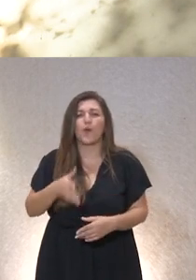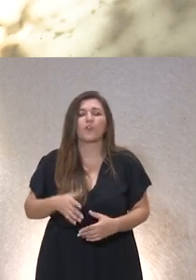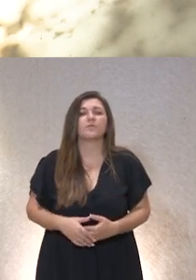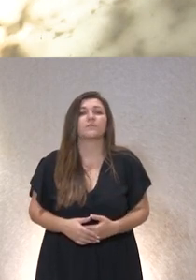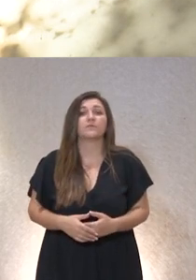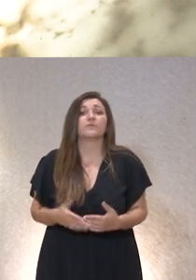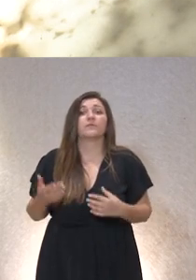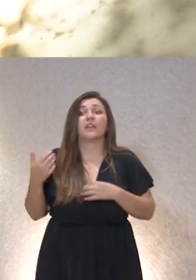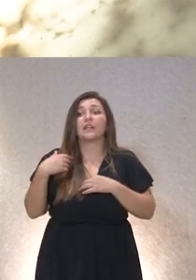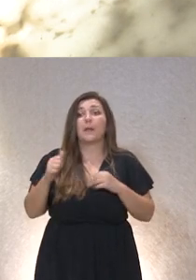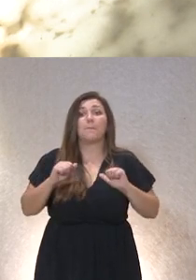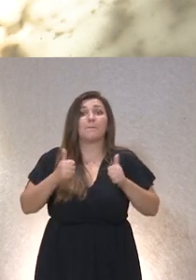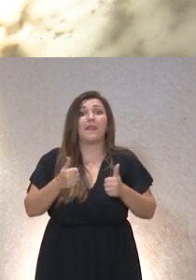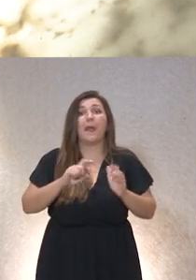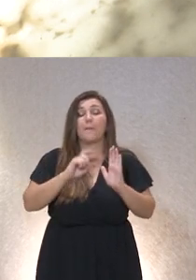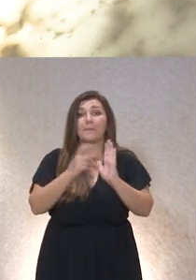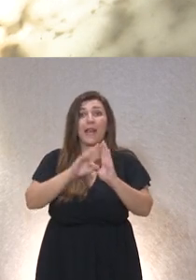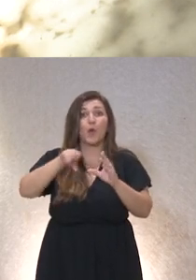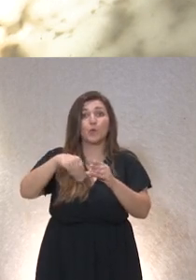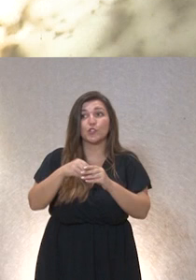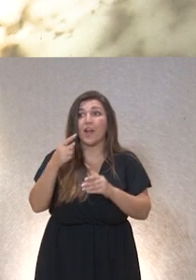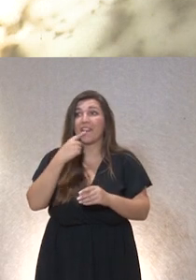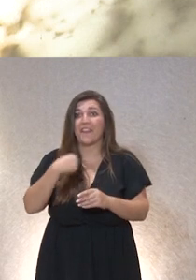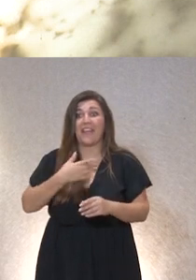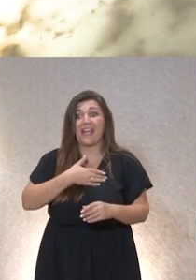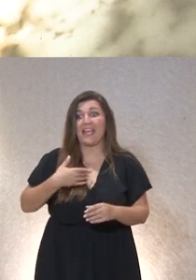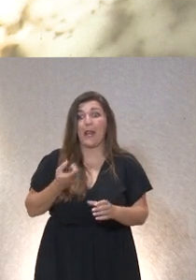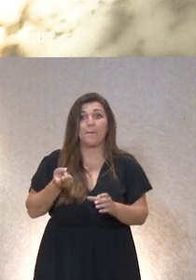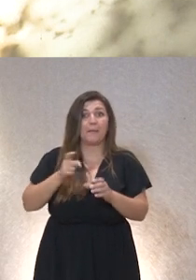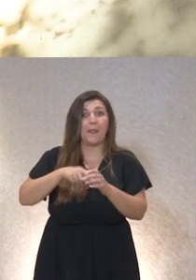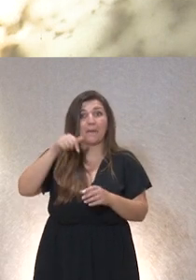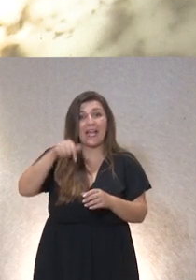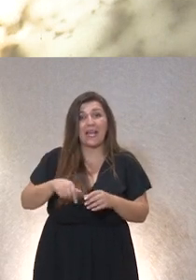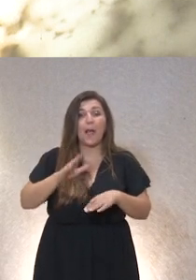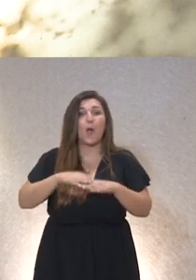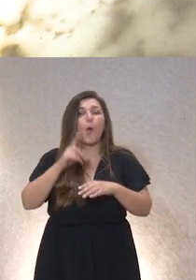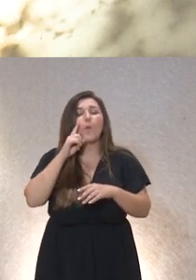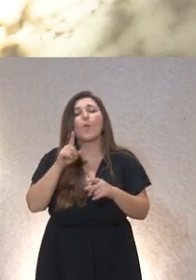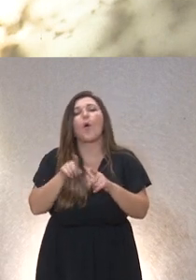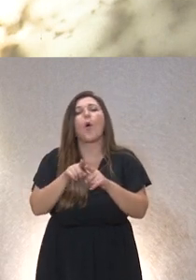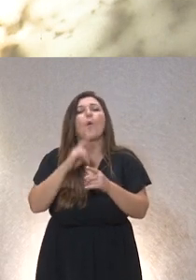en el momento que Plan Inclusión nos comenta la idea de participar en el pilotaje nos parece una idea muy interesante